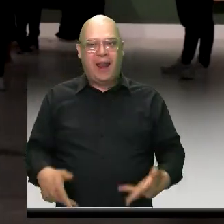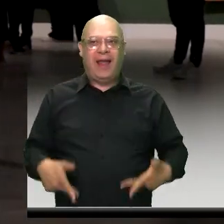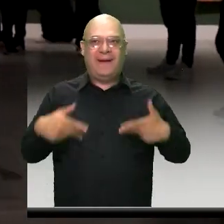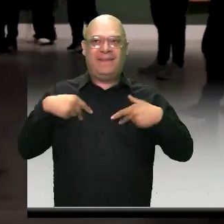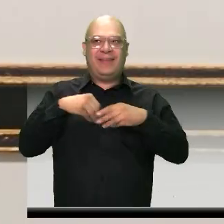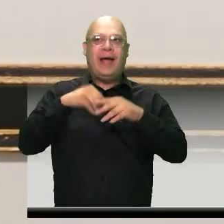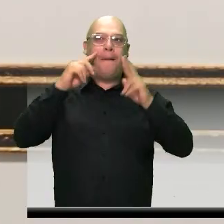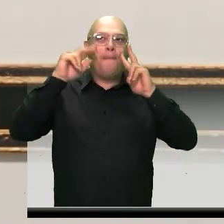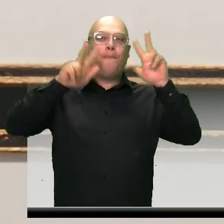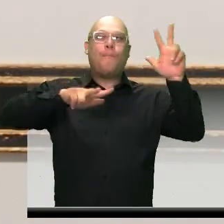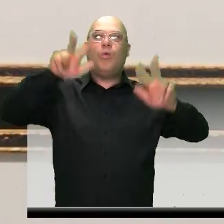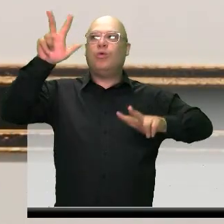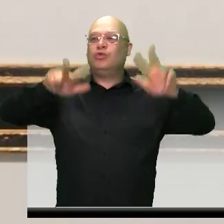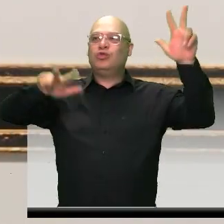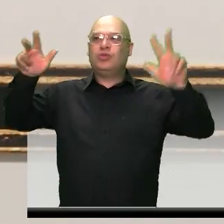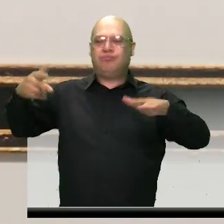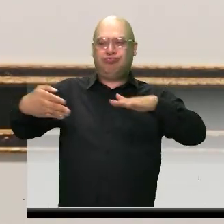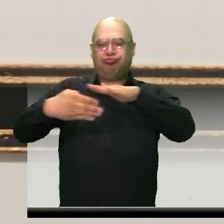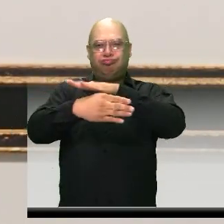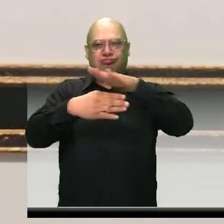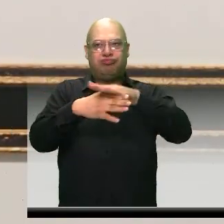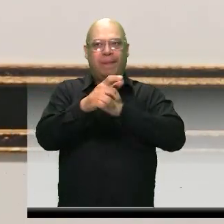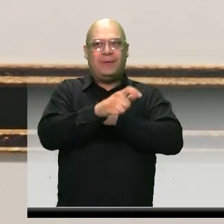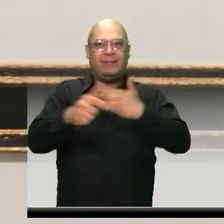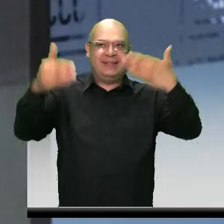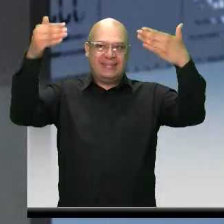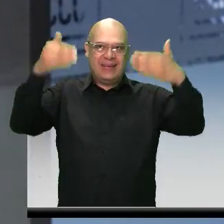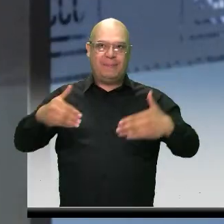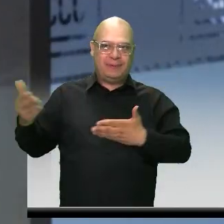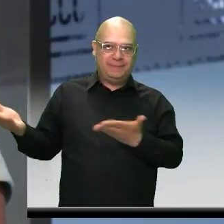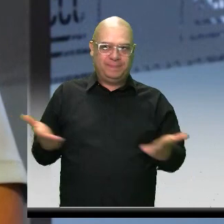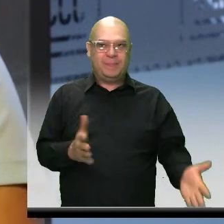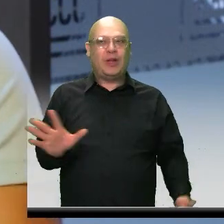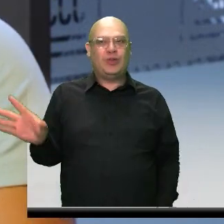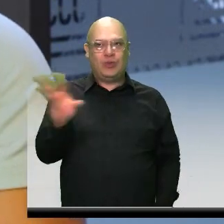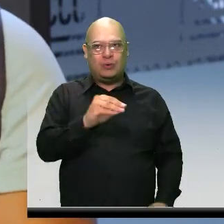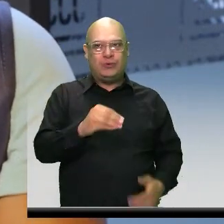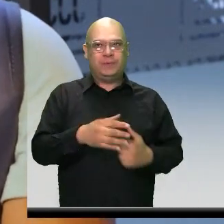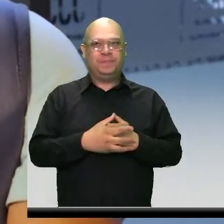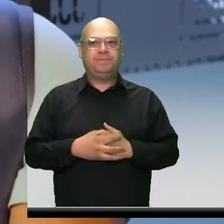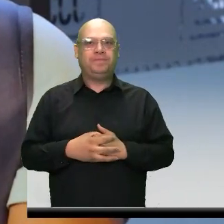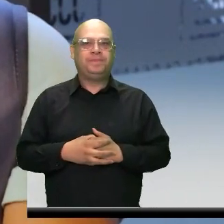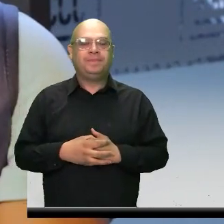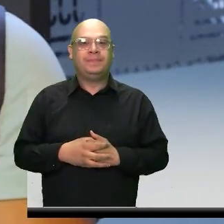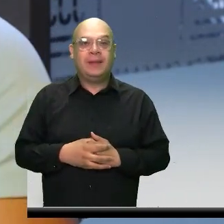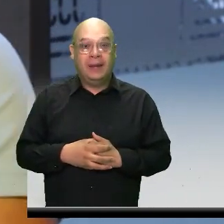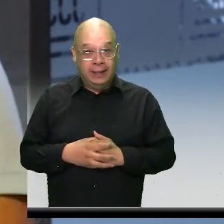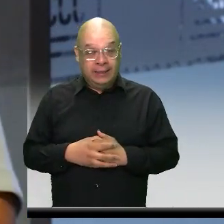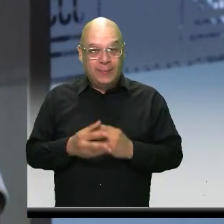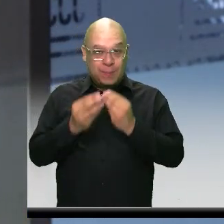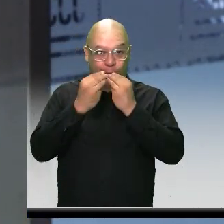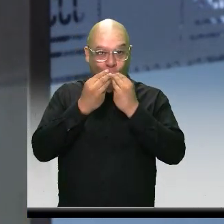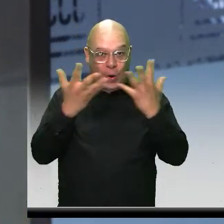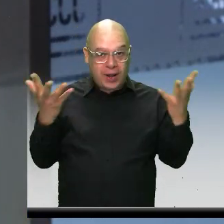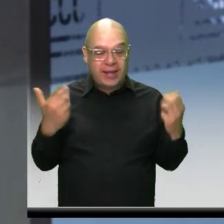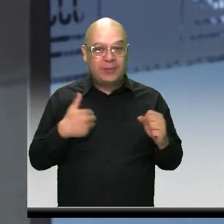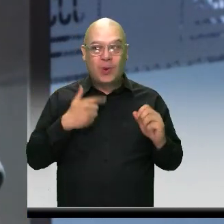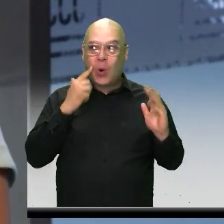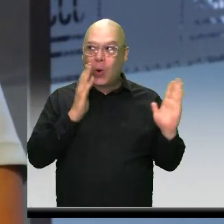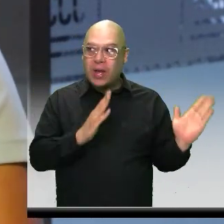tendrá las puertas abiertas para las personas con discapacidad, para todos. Todo está muy bonito, muy organizado,